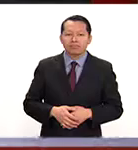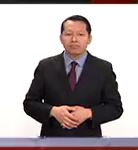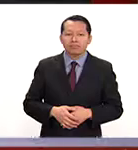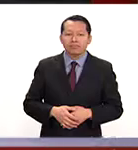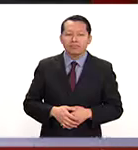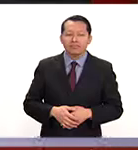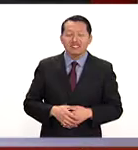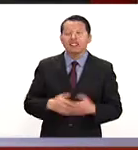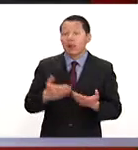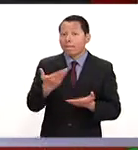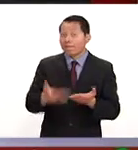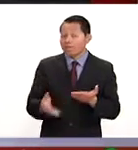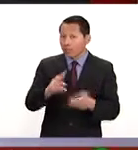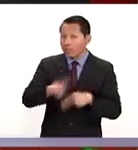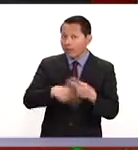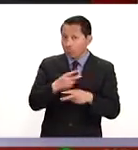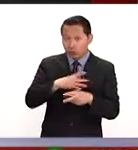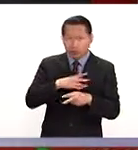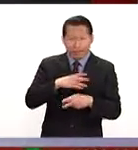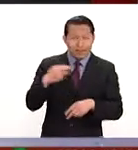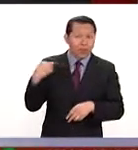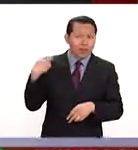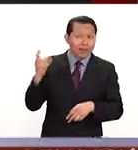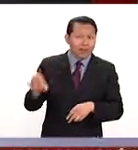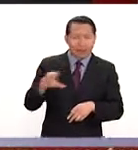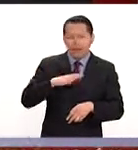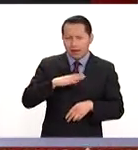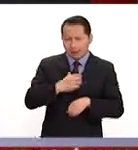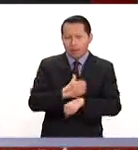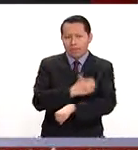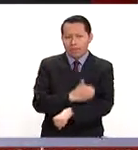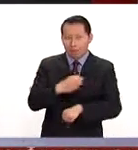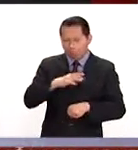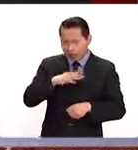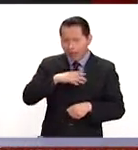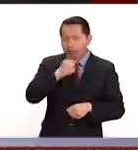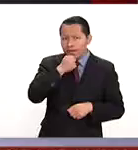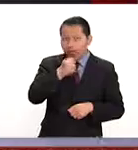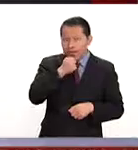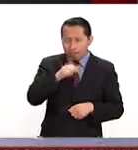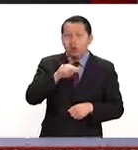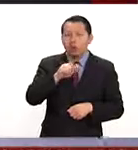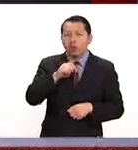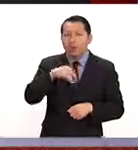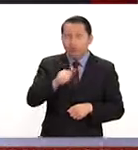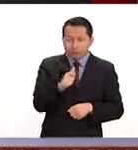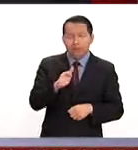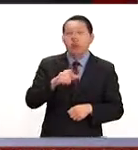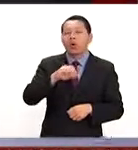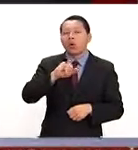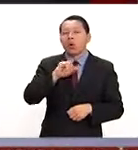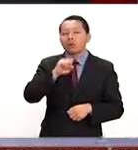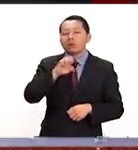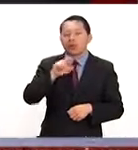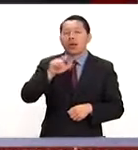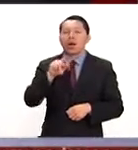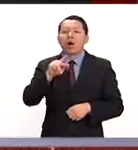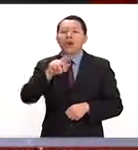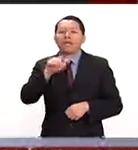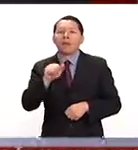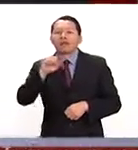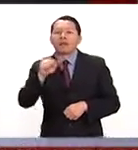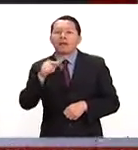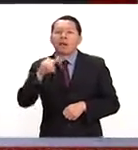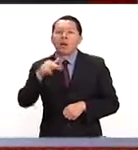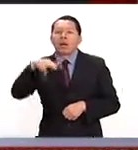Vamos en este momento hasta Washington con nuestro compañero periodista corresponsal de Notimex, José López Zamorano. José, qué gusto